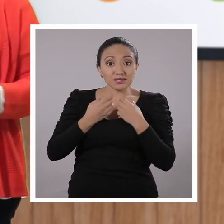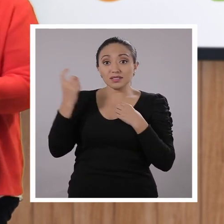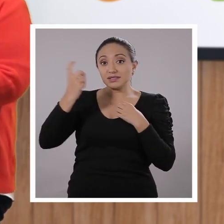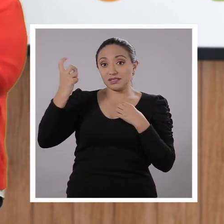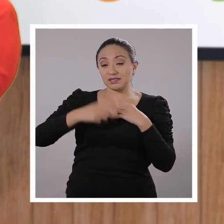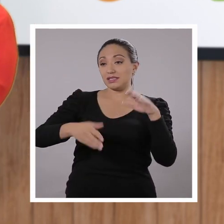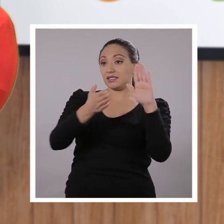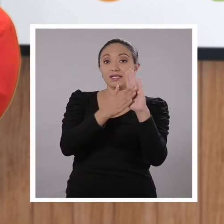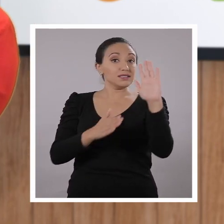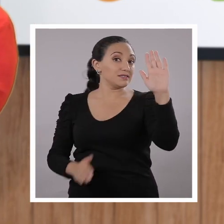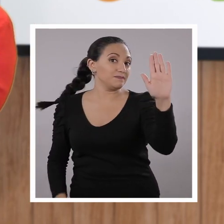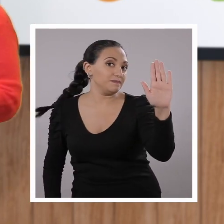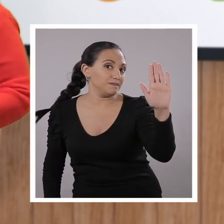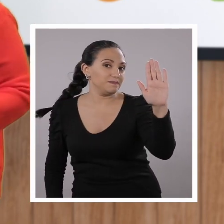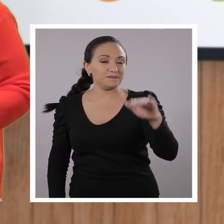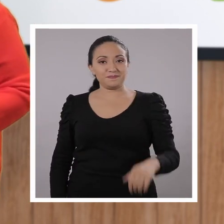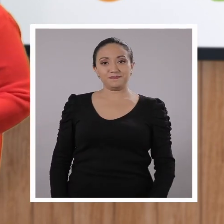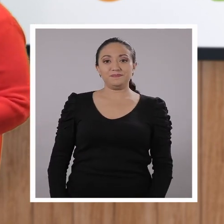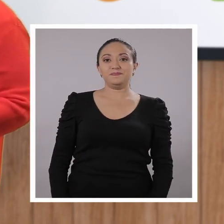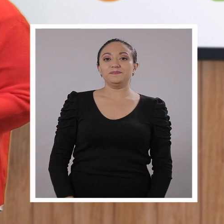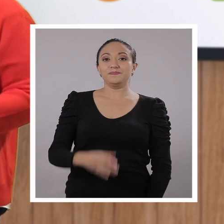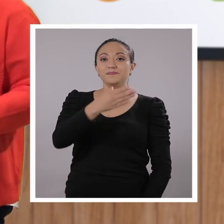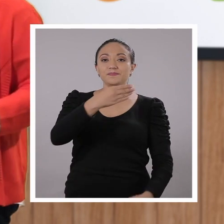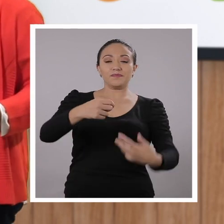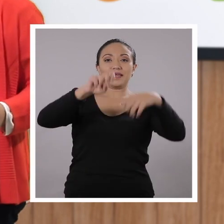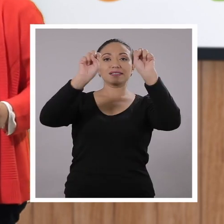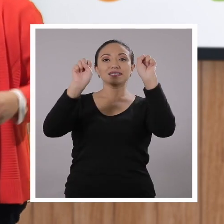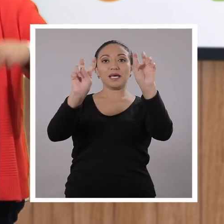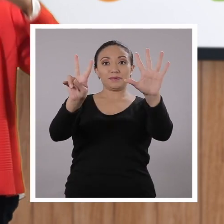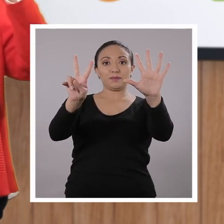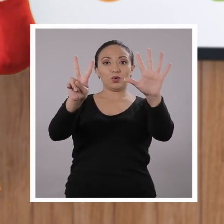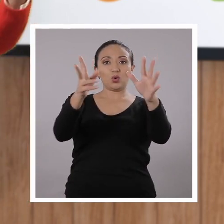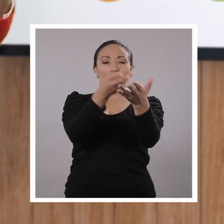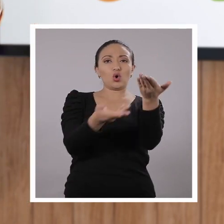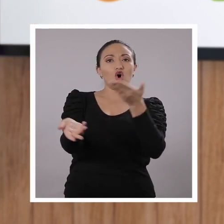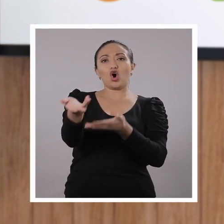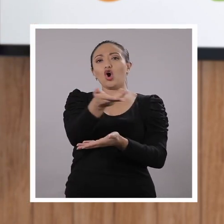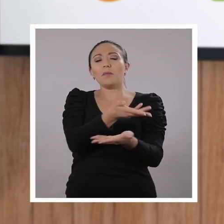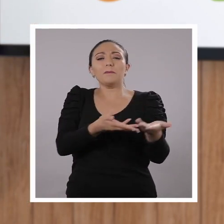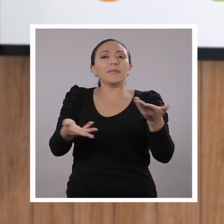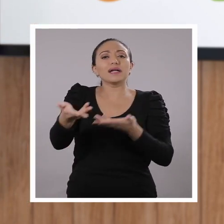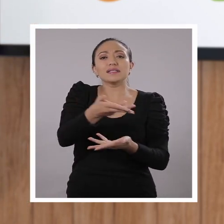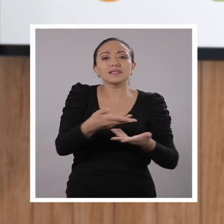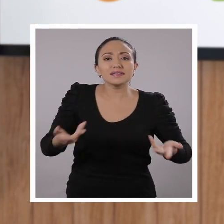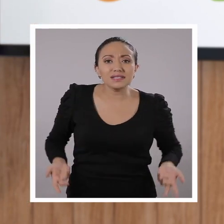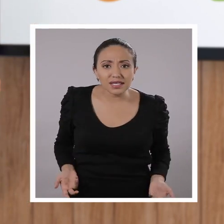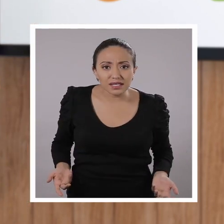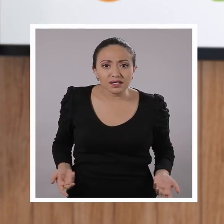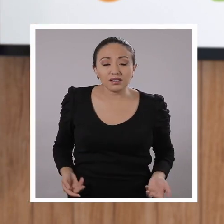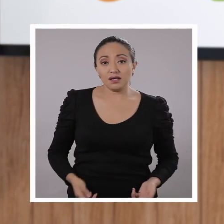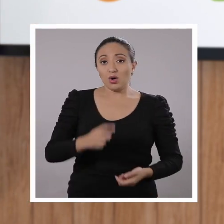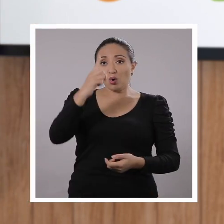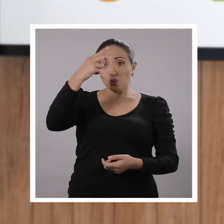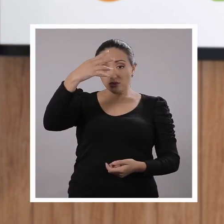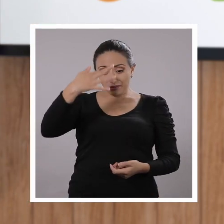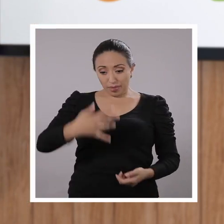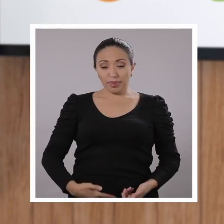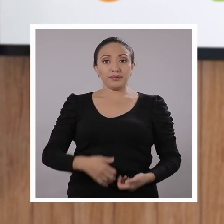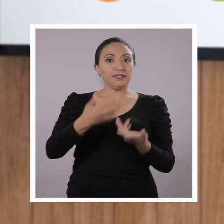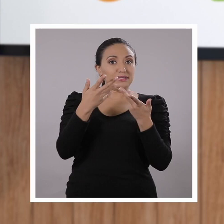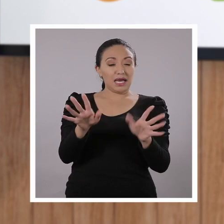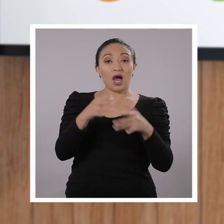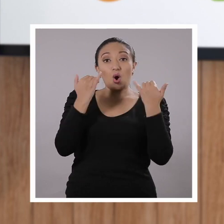progresivo a clases, necesitas este manual. Y la séptima parte es, comparte. Hay que compartir, hay que